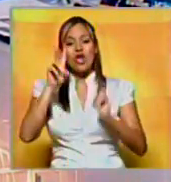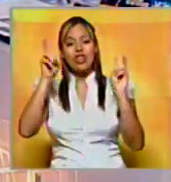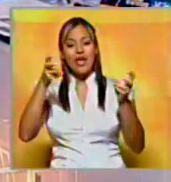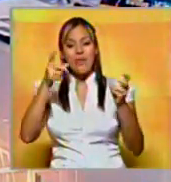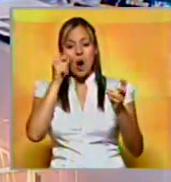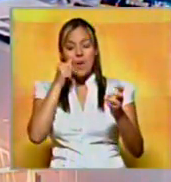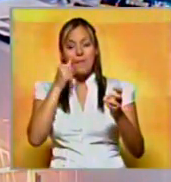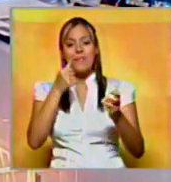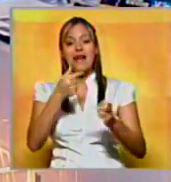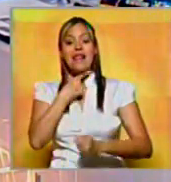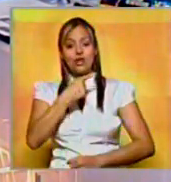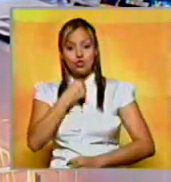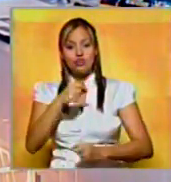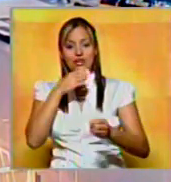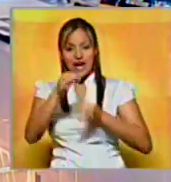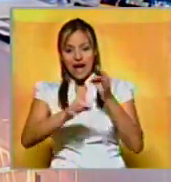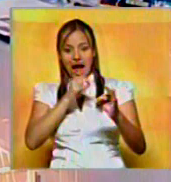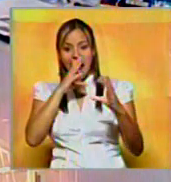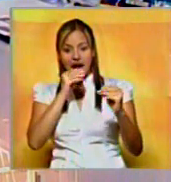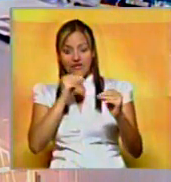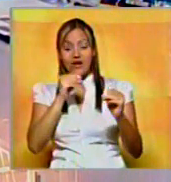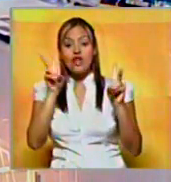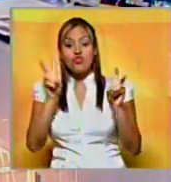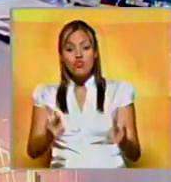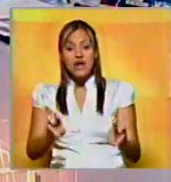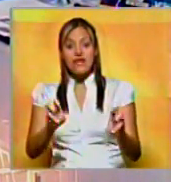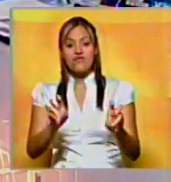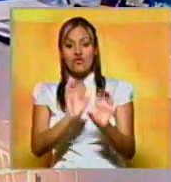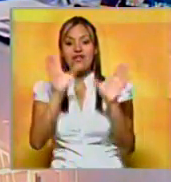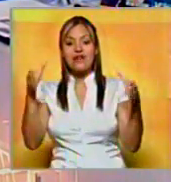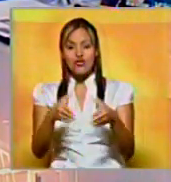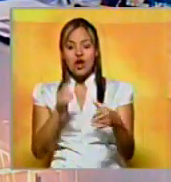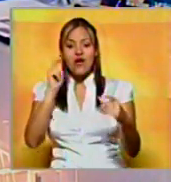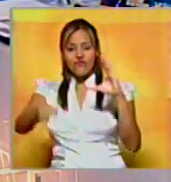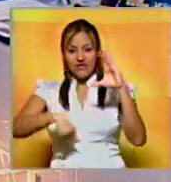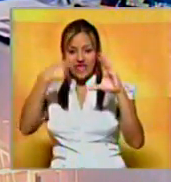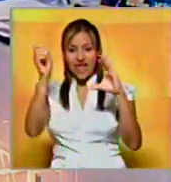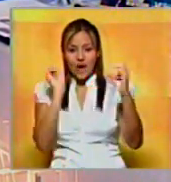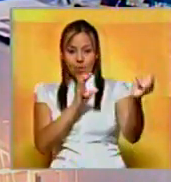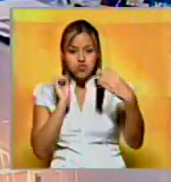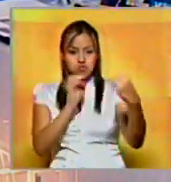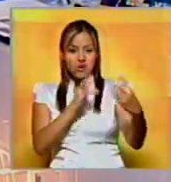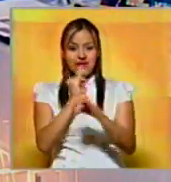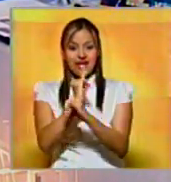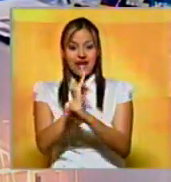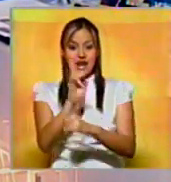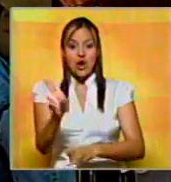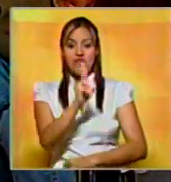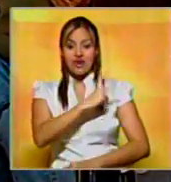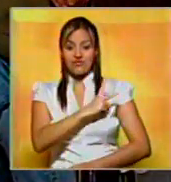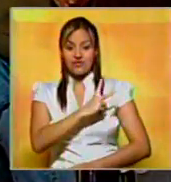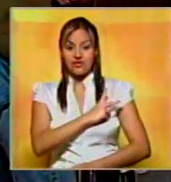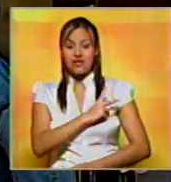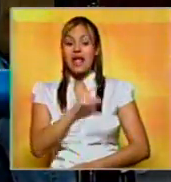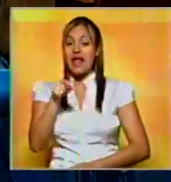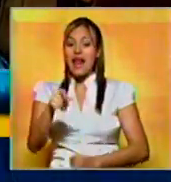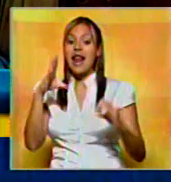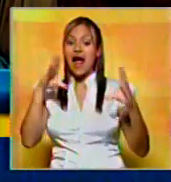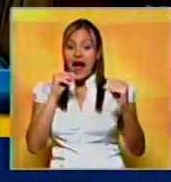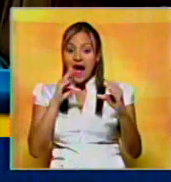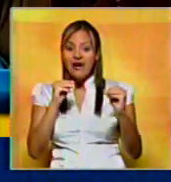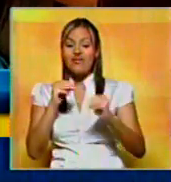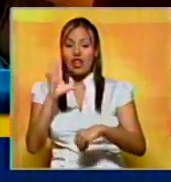escogido por nuestro compañero Euclides Soto en una nueva edición del video chat de Noticiero Benevisión. Euclides conversó